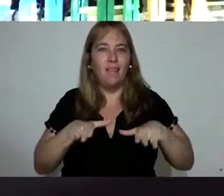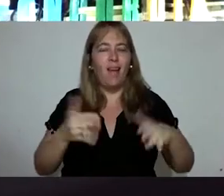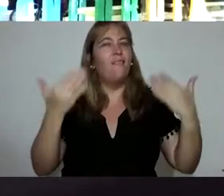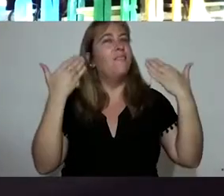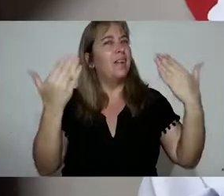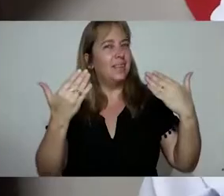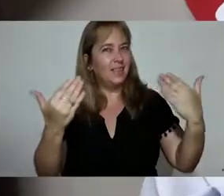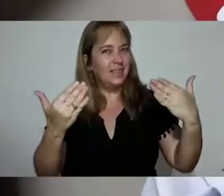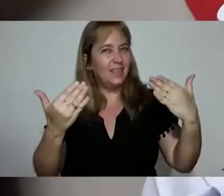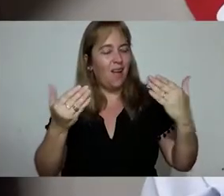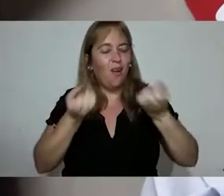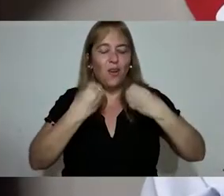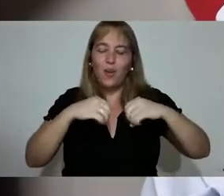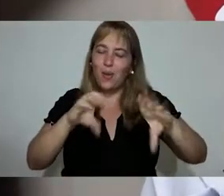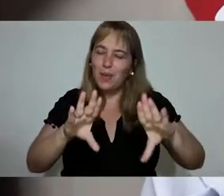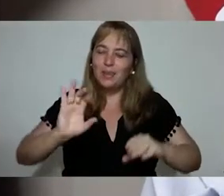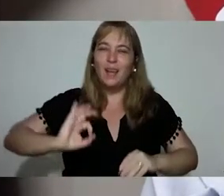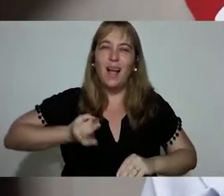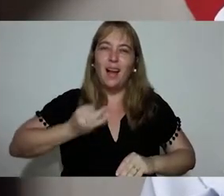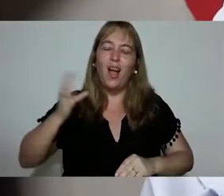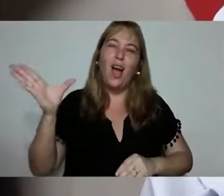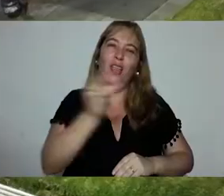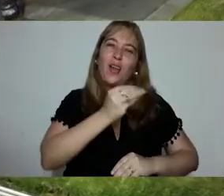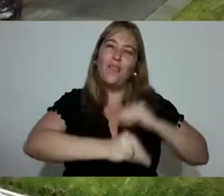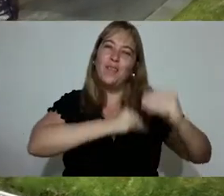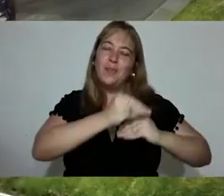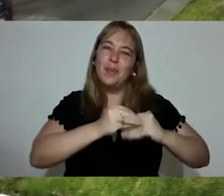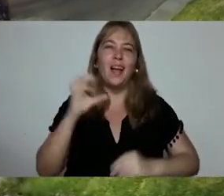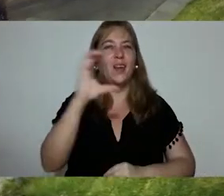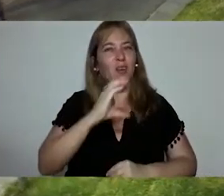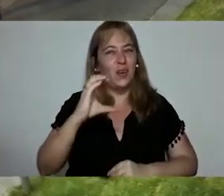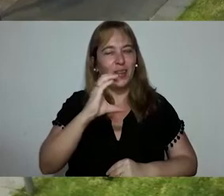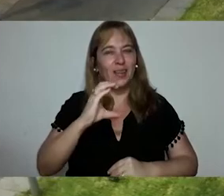Felicidades. Muy buen comienzo de año para todas las familias de Concordia.